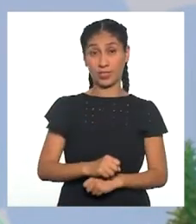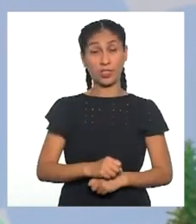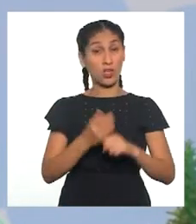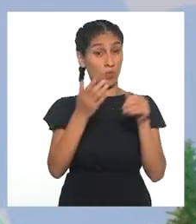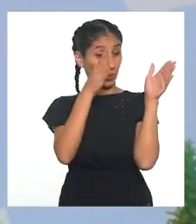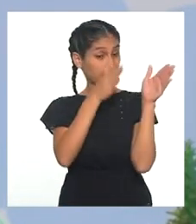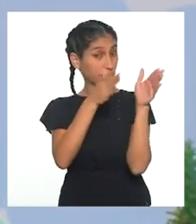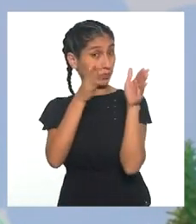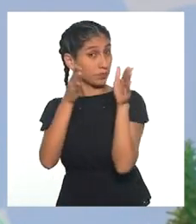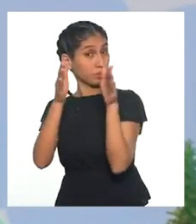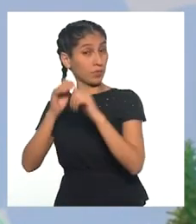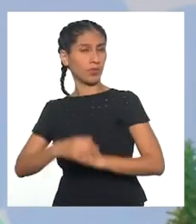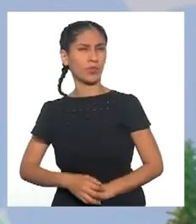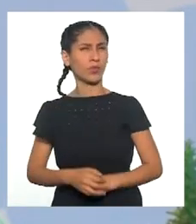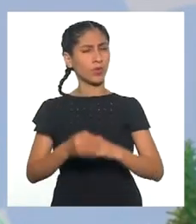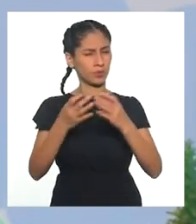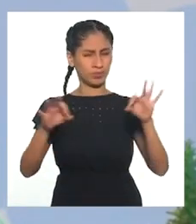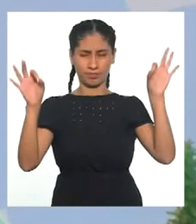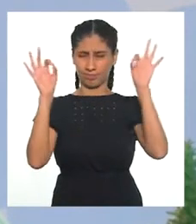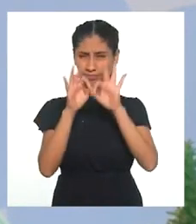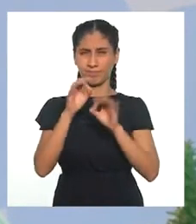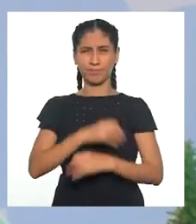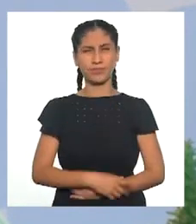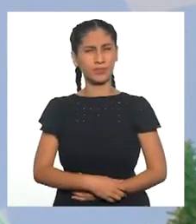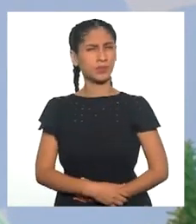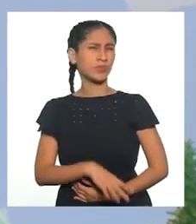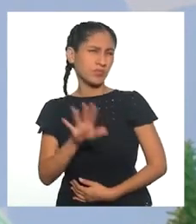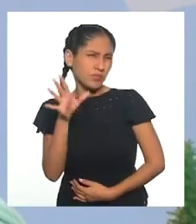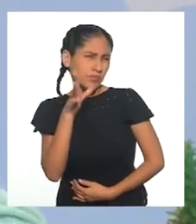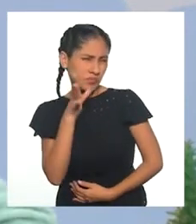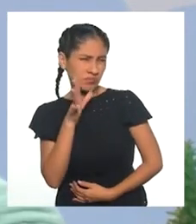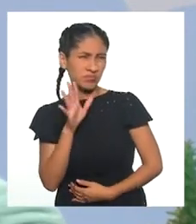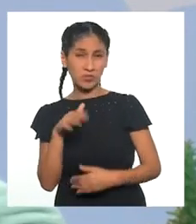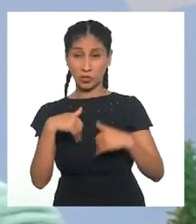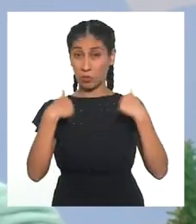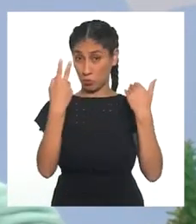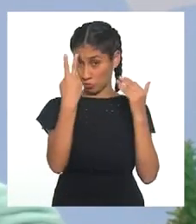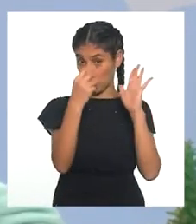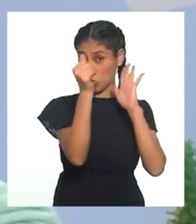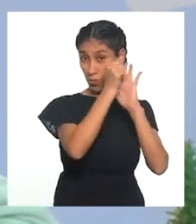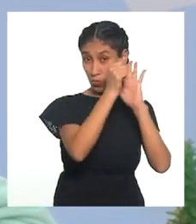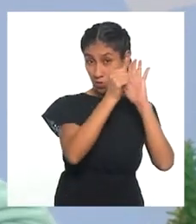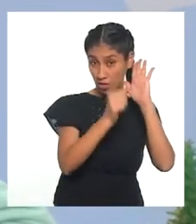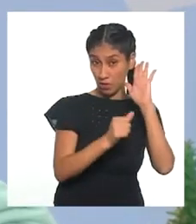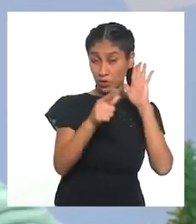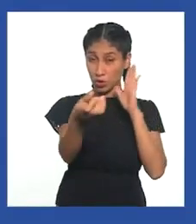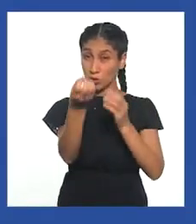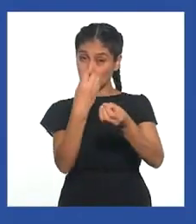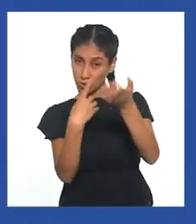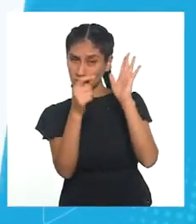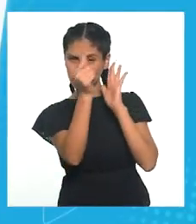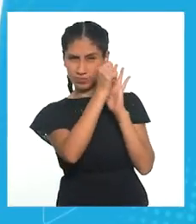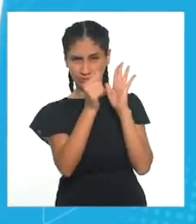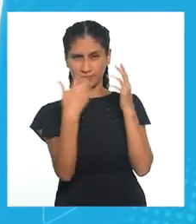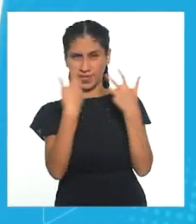Es una manera interesante de plantearlo, Andrea. Creo que puedo encontrar un gráfico que ejemplifica lo que acabas de expresar.